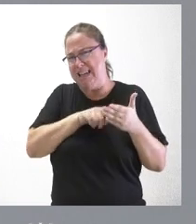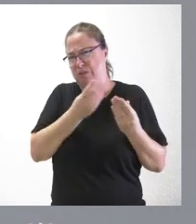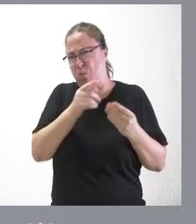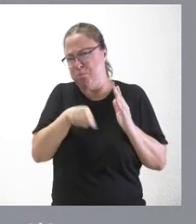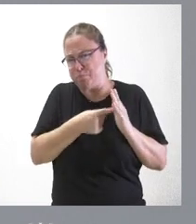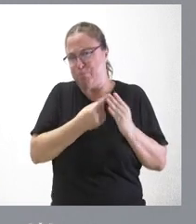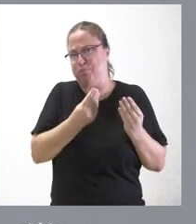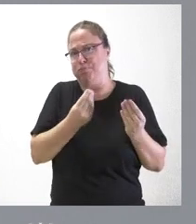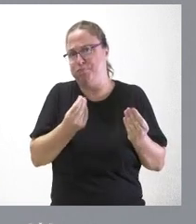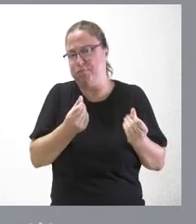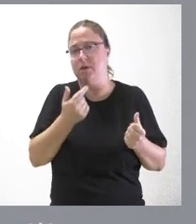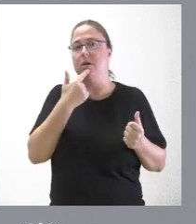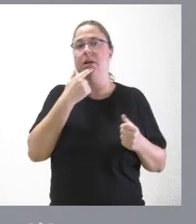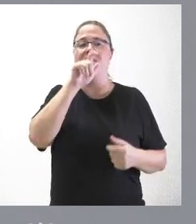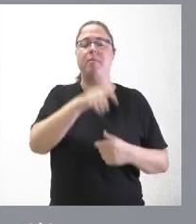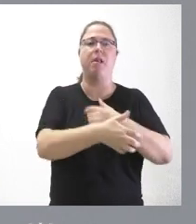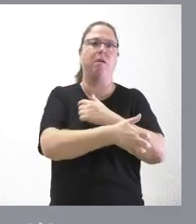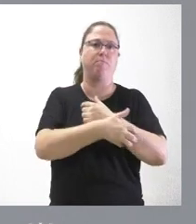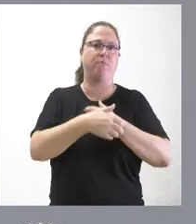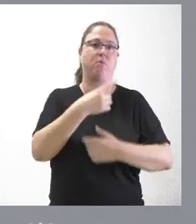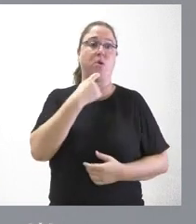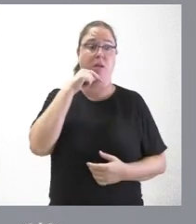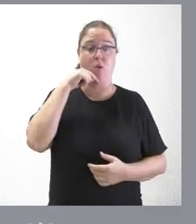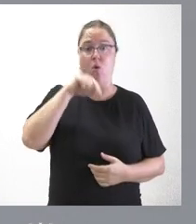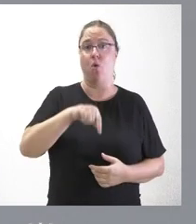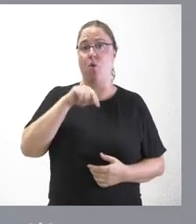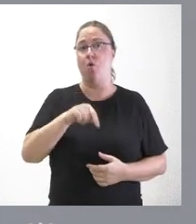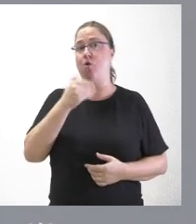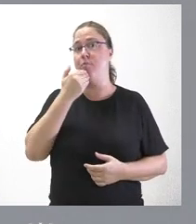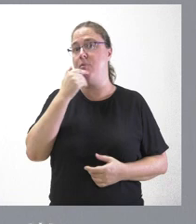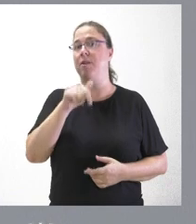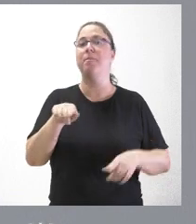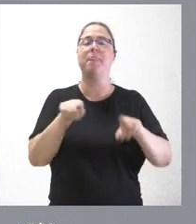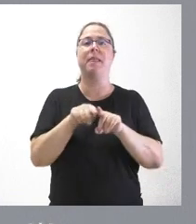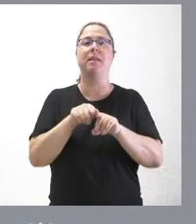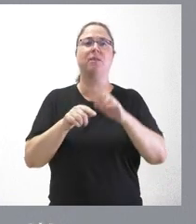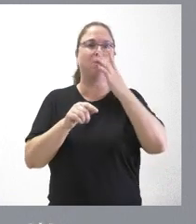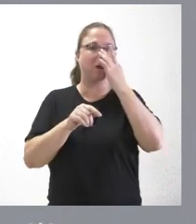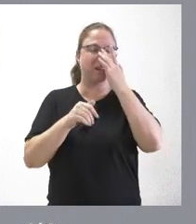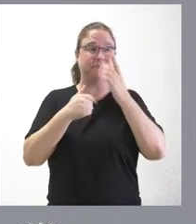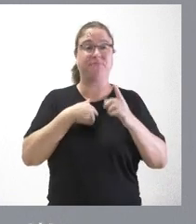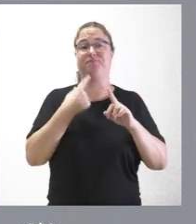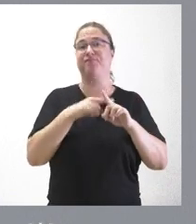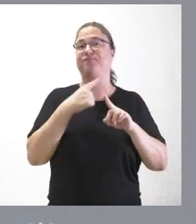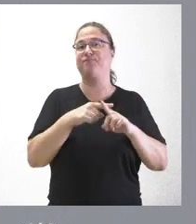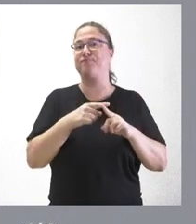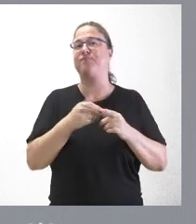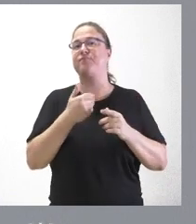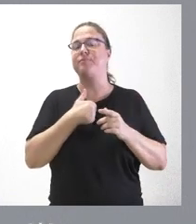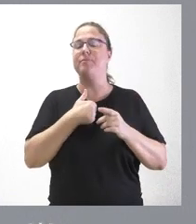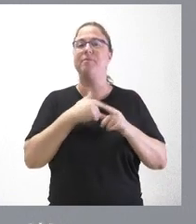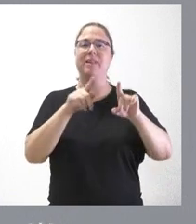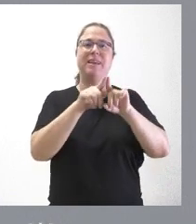adquisitivo, especialmente familias con menos recursos. Hoy mismo se conocía un estudio en virtud del cual se veía un elemento que es cierto, que es que la inflación